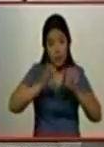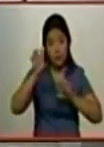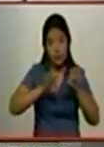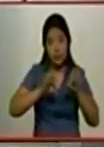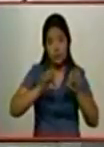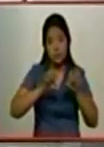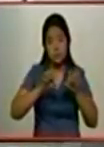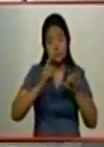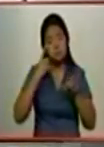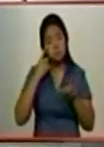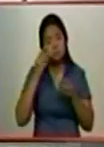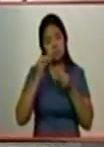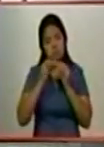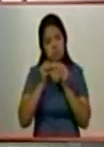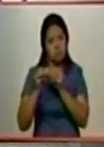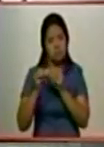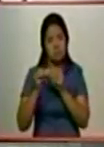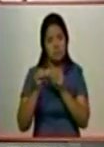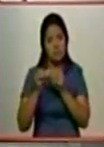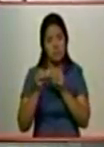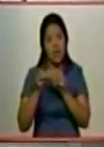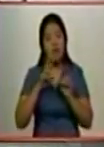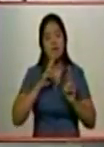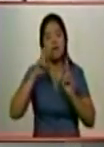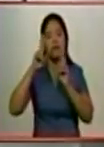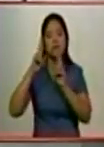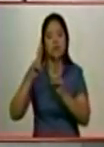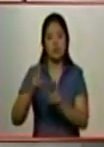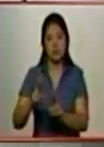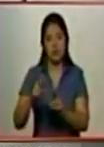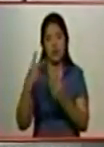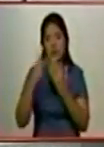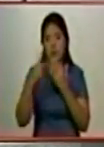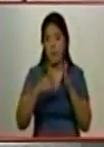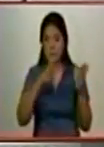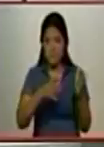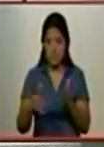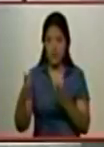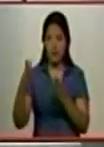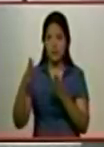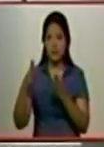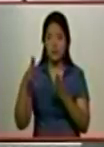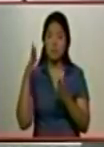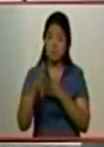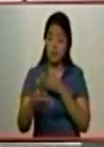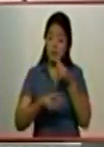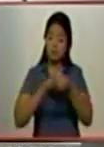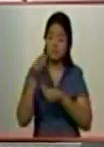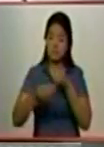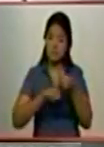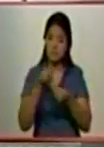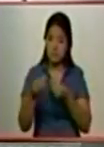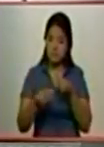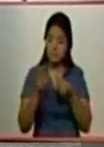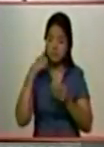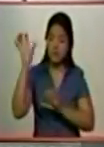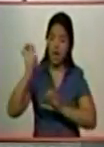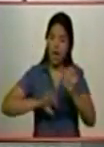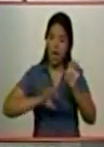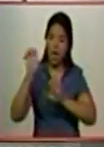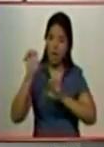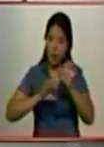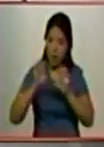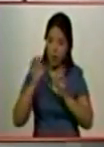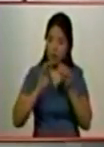reconsideración del aporte del resultado de esta operación operación para diseñar, para evaluar y